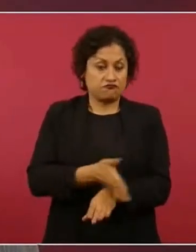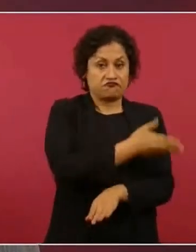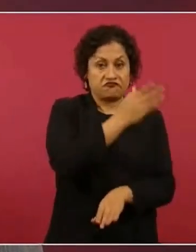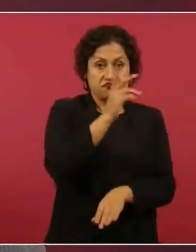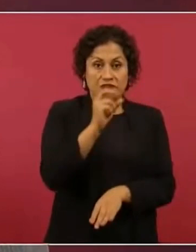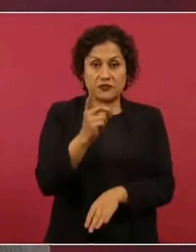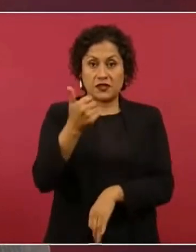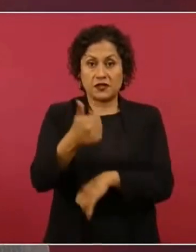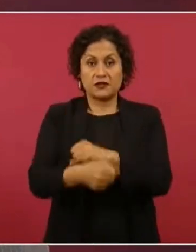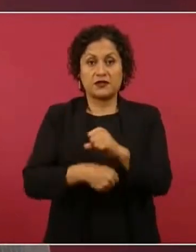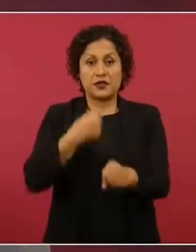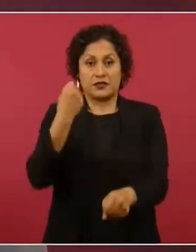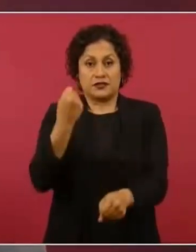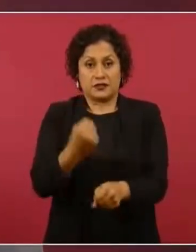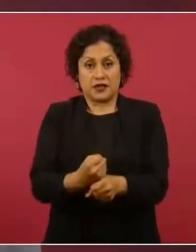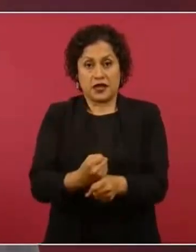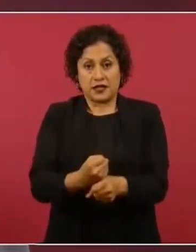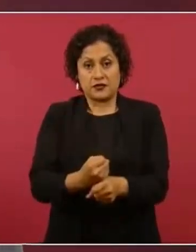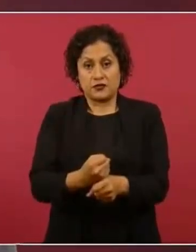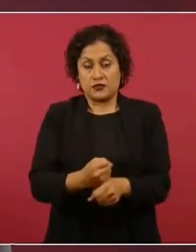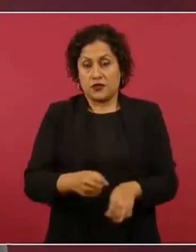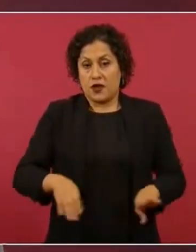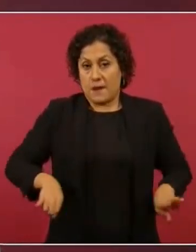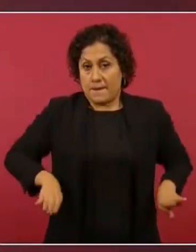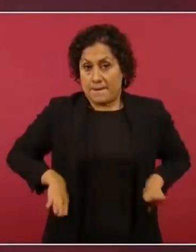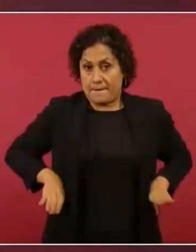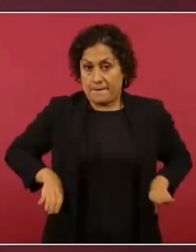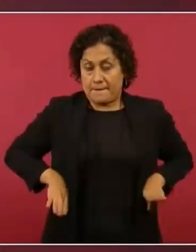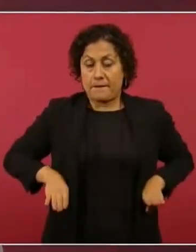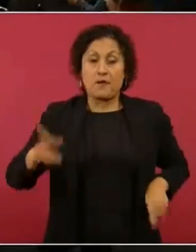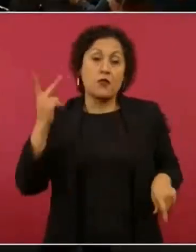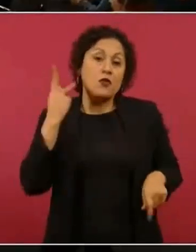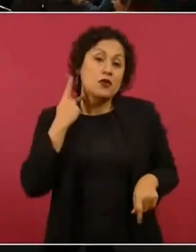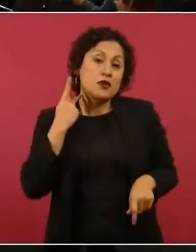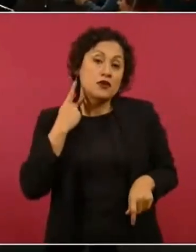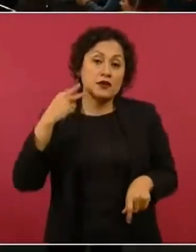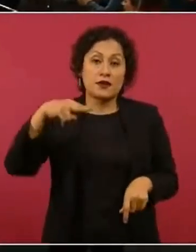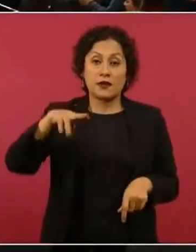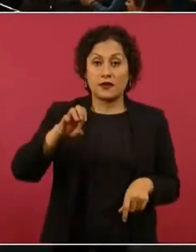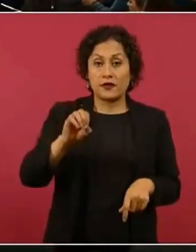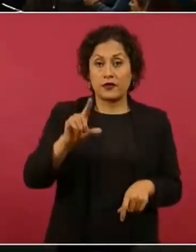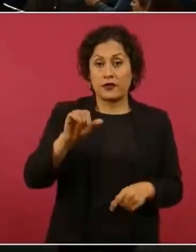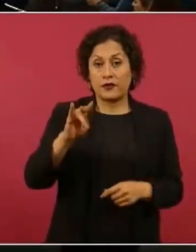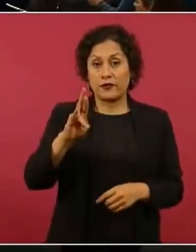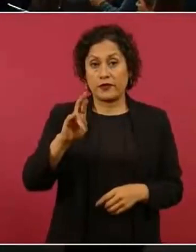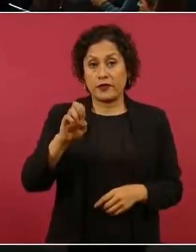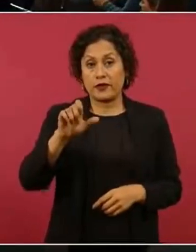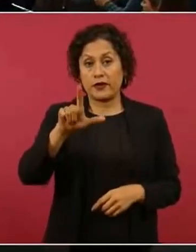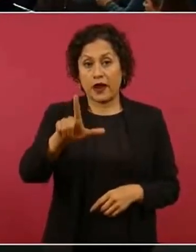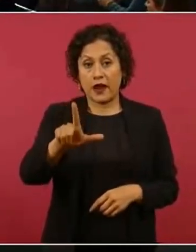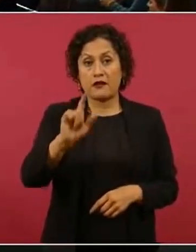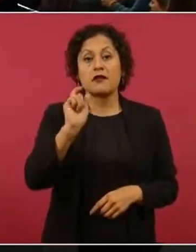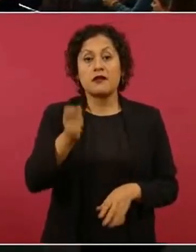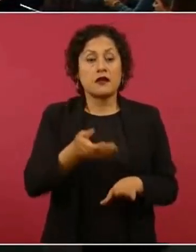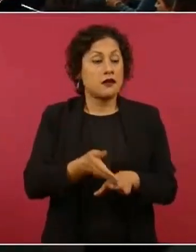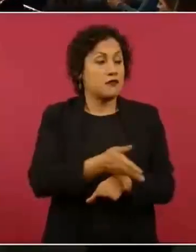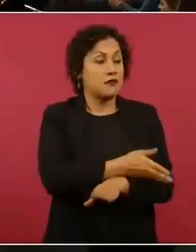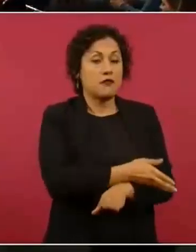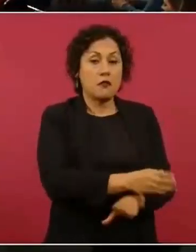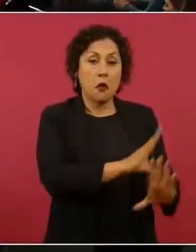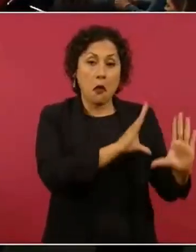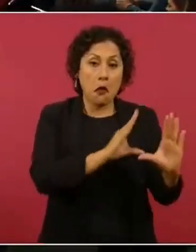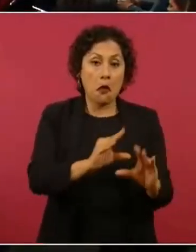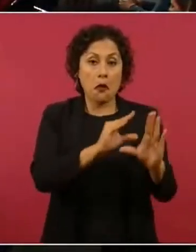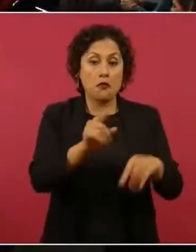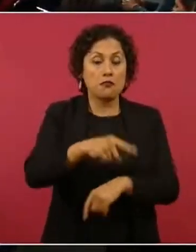años de predominio de la política neoliberal no se formaron los médicos,